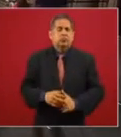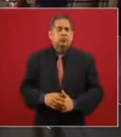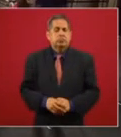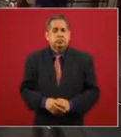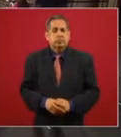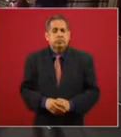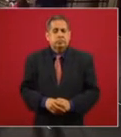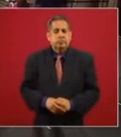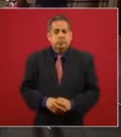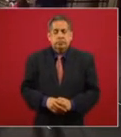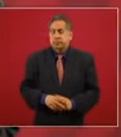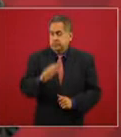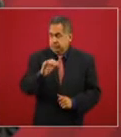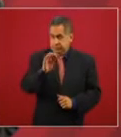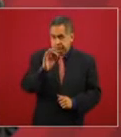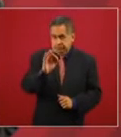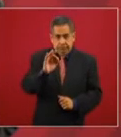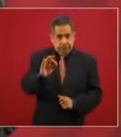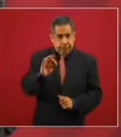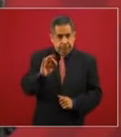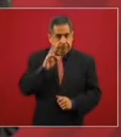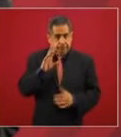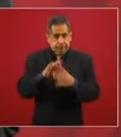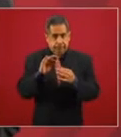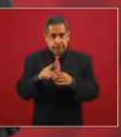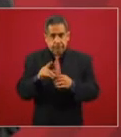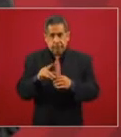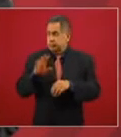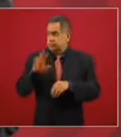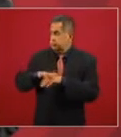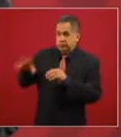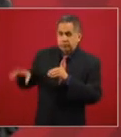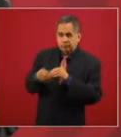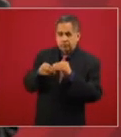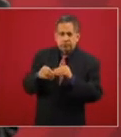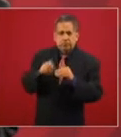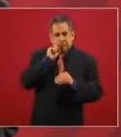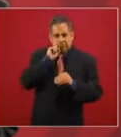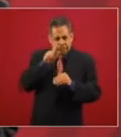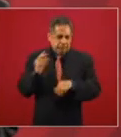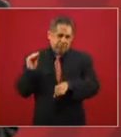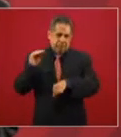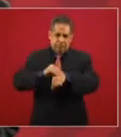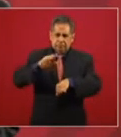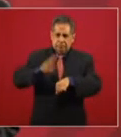bueno en efecto vamos a agregar también